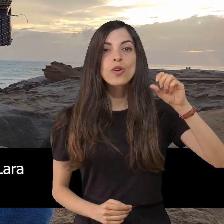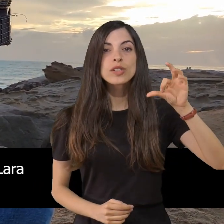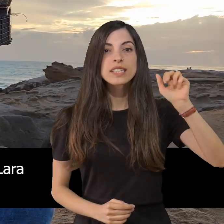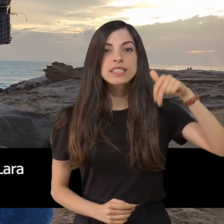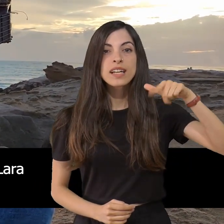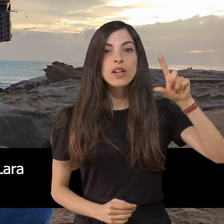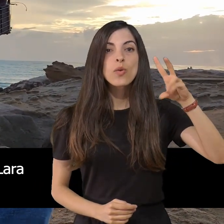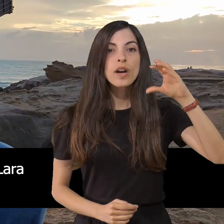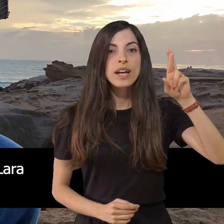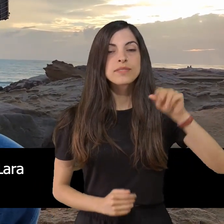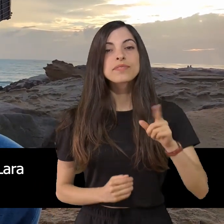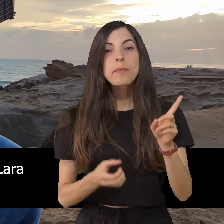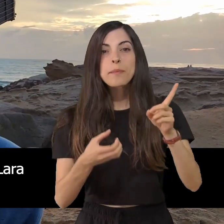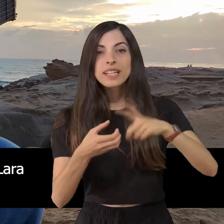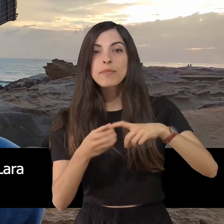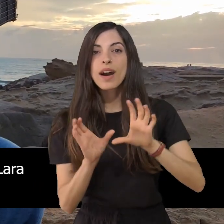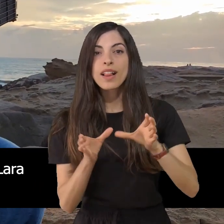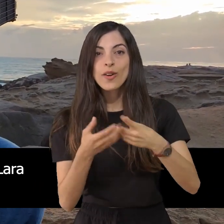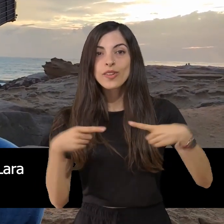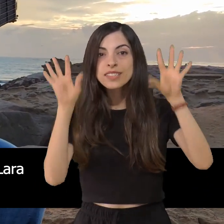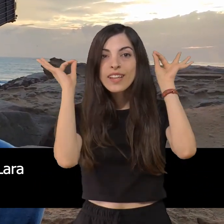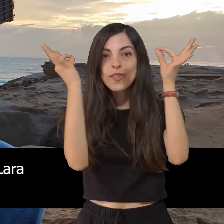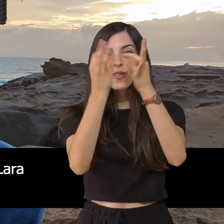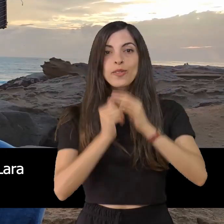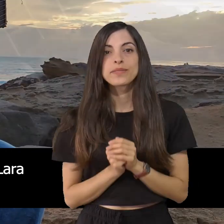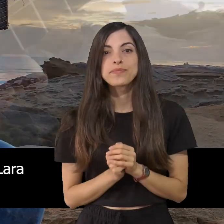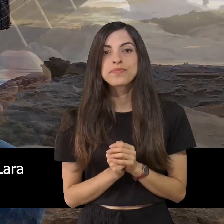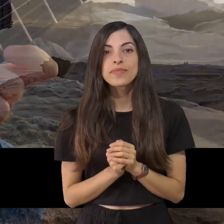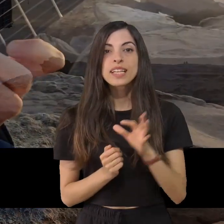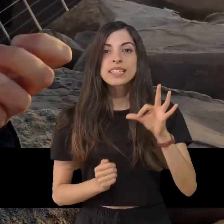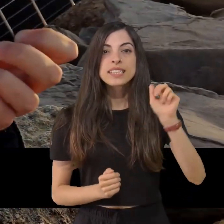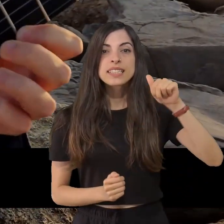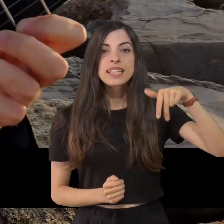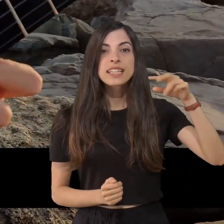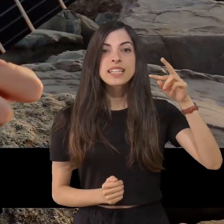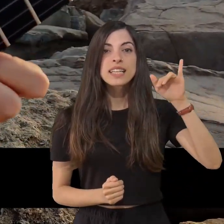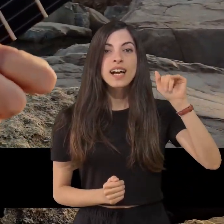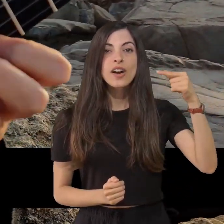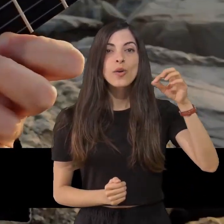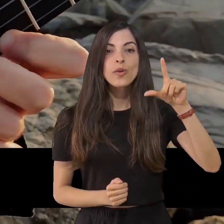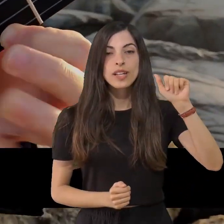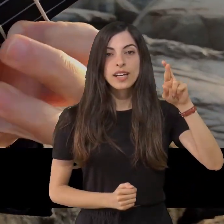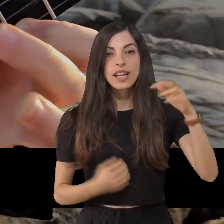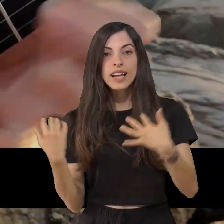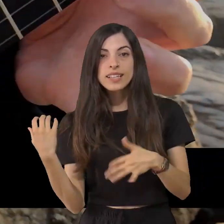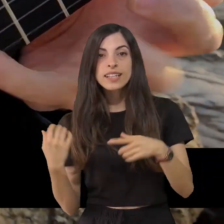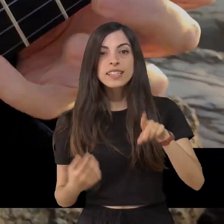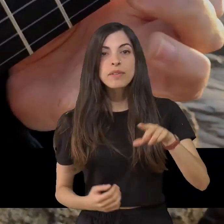Orquesta de Córdoba, Santiago Lara a la guitarra y Rocío Luna, al cante con la dirección musical de Michael Thomas.